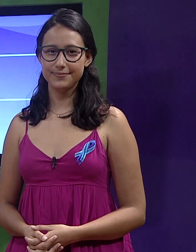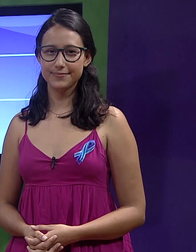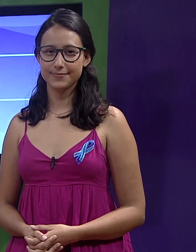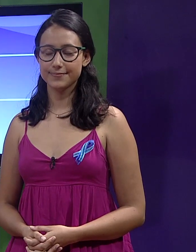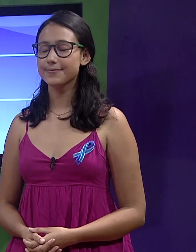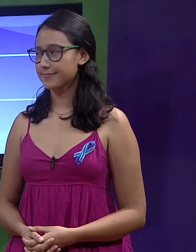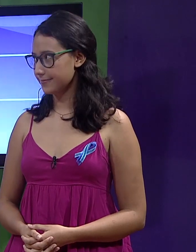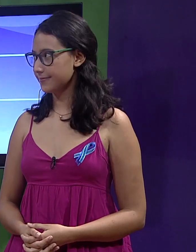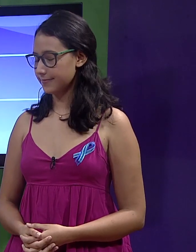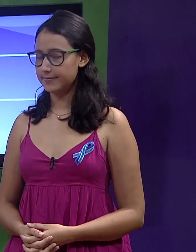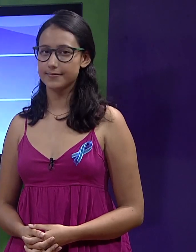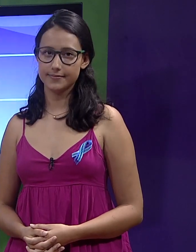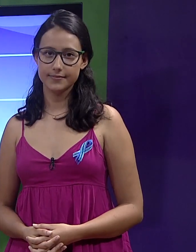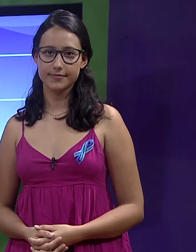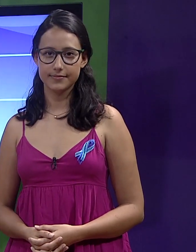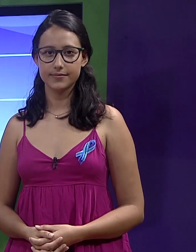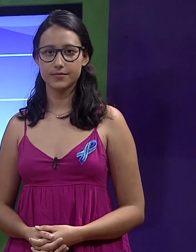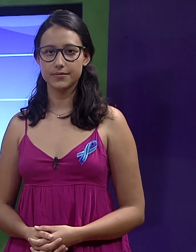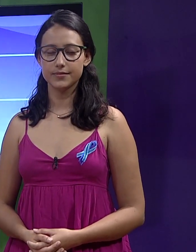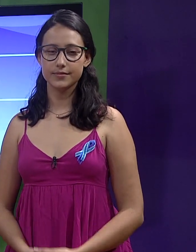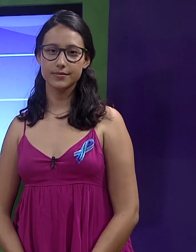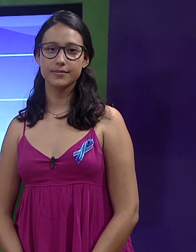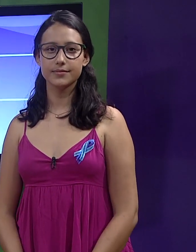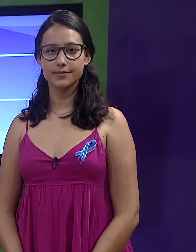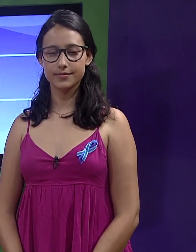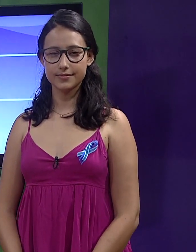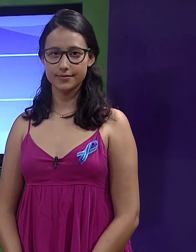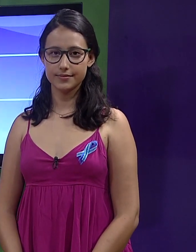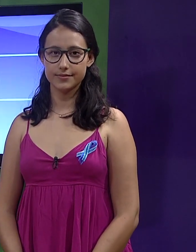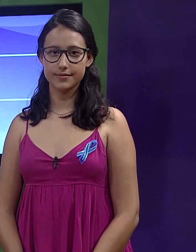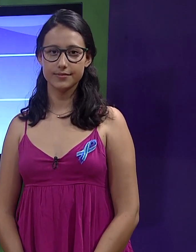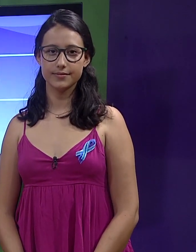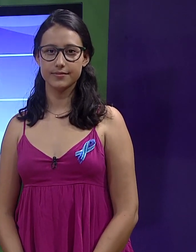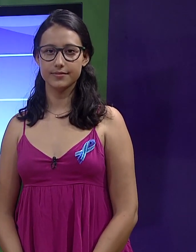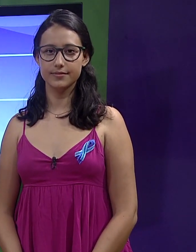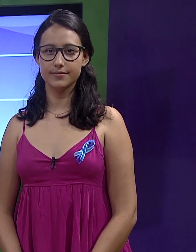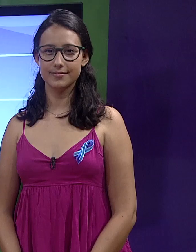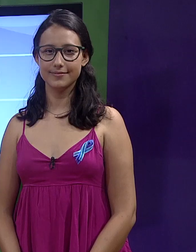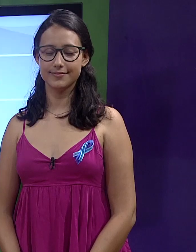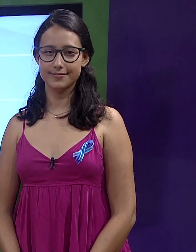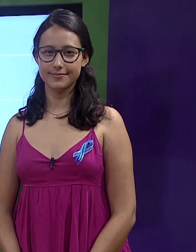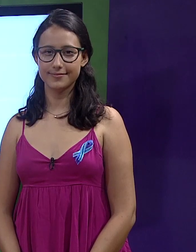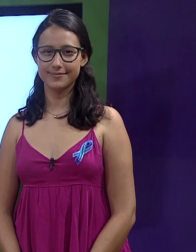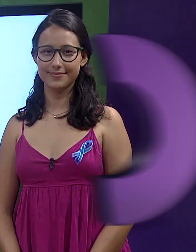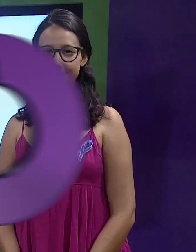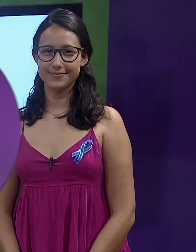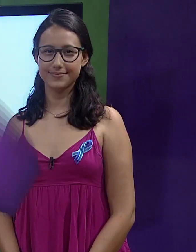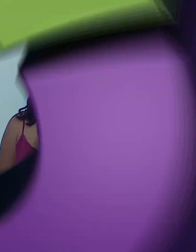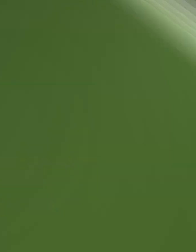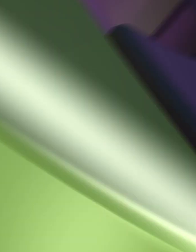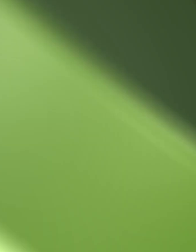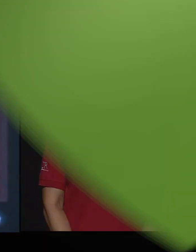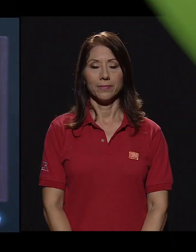que enfrentan las personas sordas para acceder a la información, así como iniciativas que quieren disminuir estas brechas.